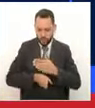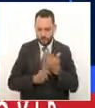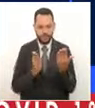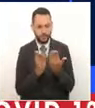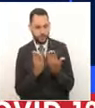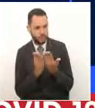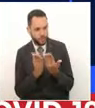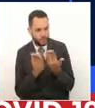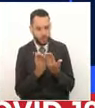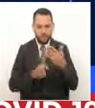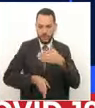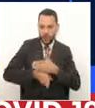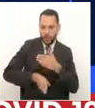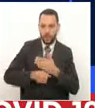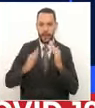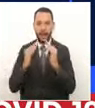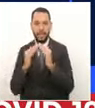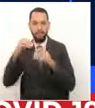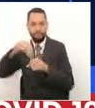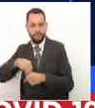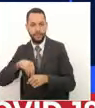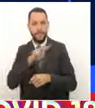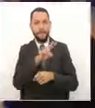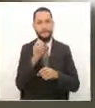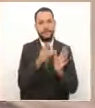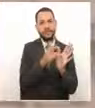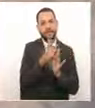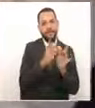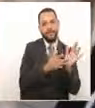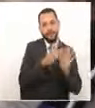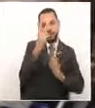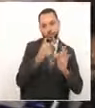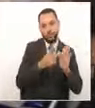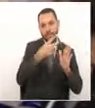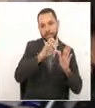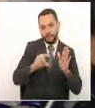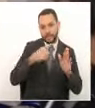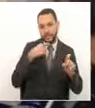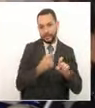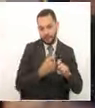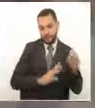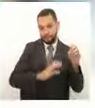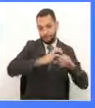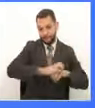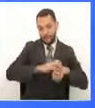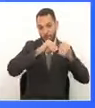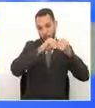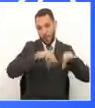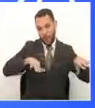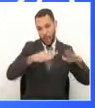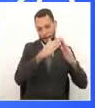trabajo académico en casa desde el 20 de abril del 2020 por la emergencia sanitaria del COVID-19.